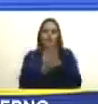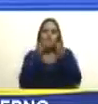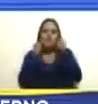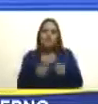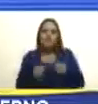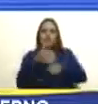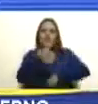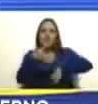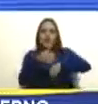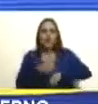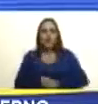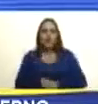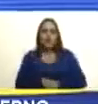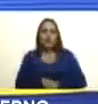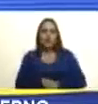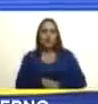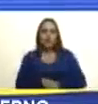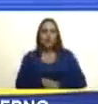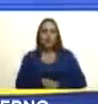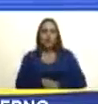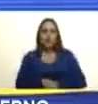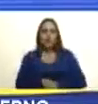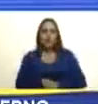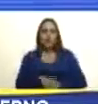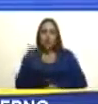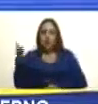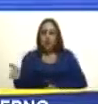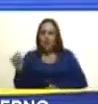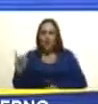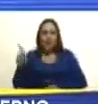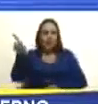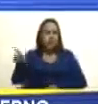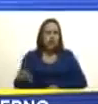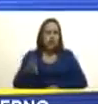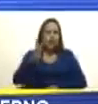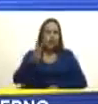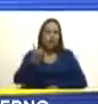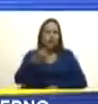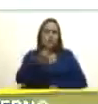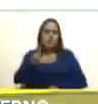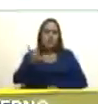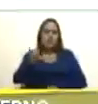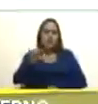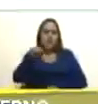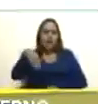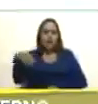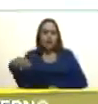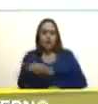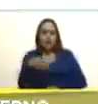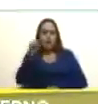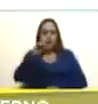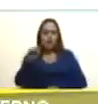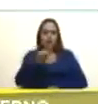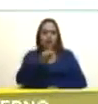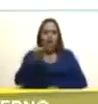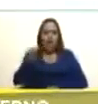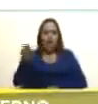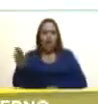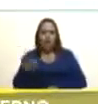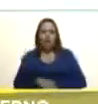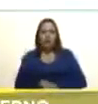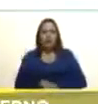constituyente William Saab en el capítulo número 1 de disposiciones generales